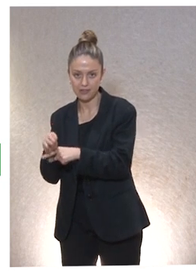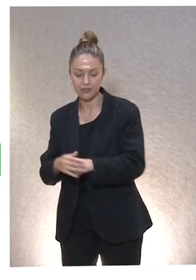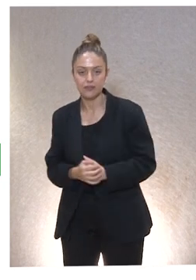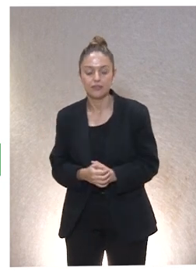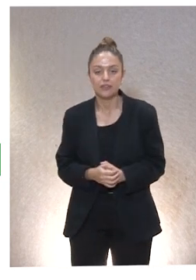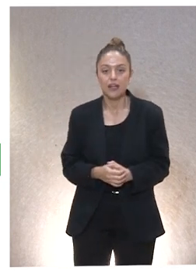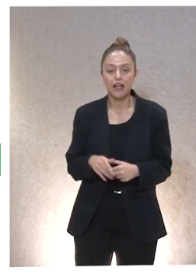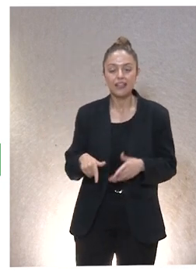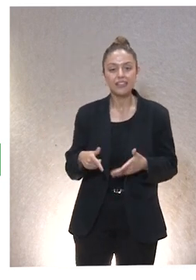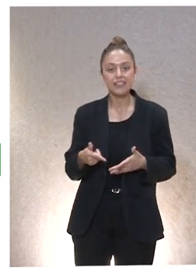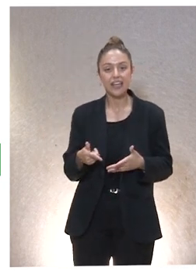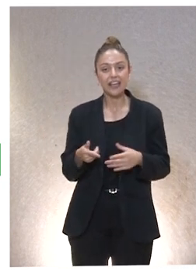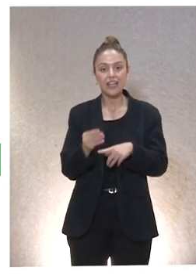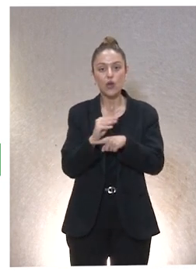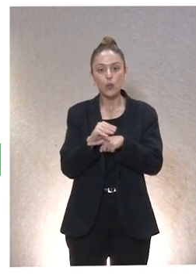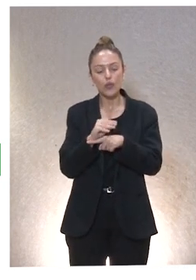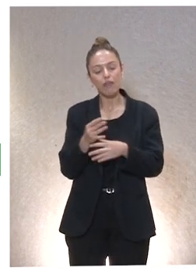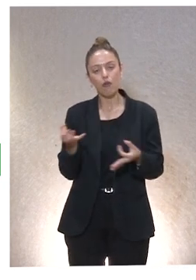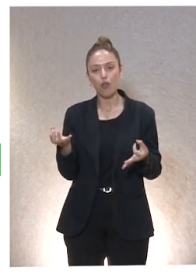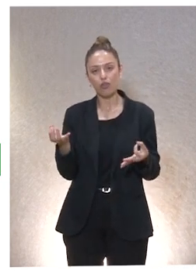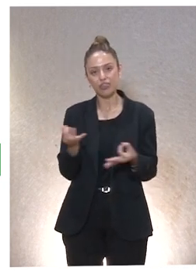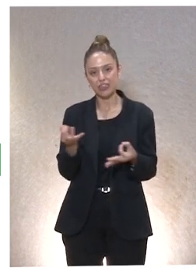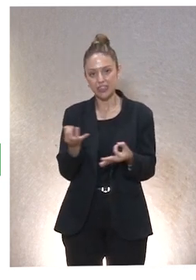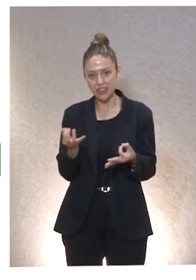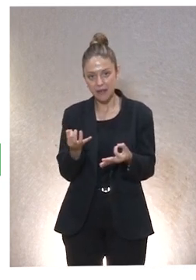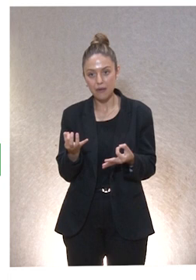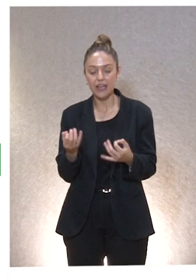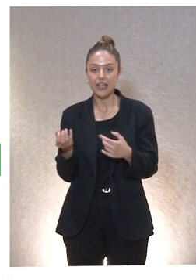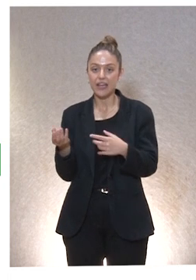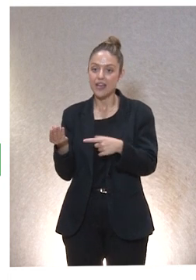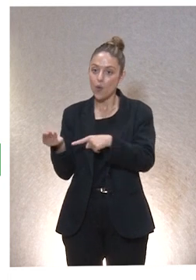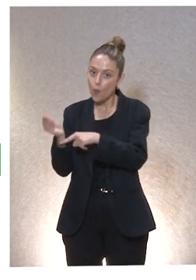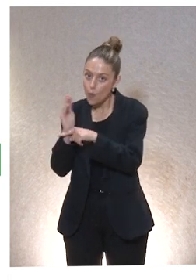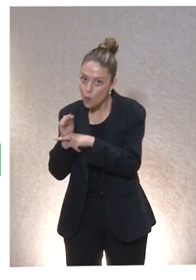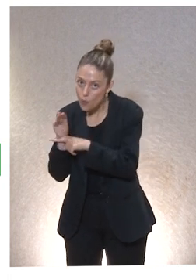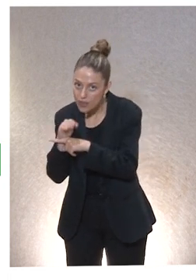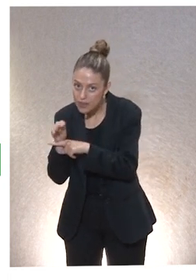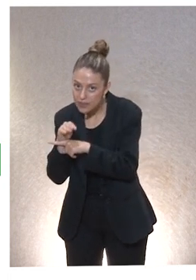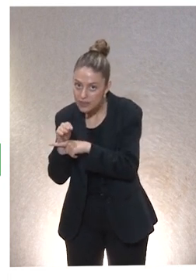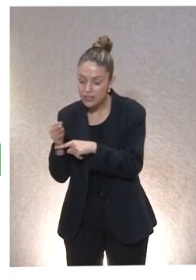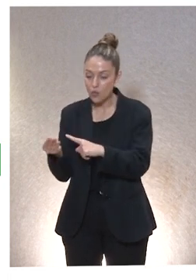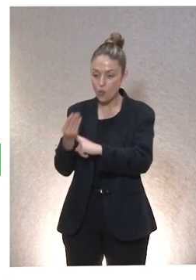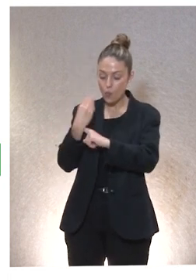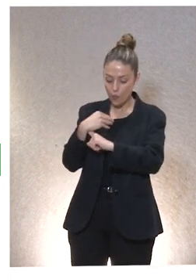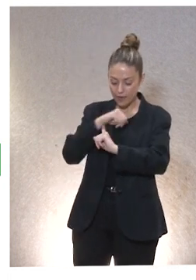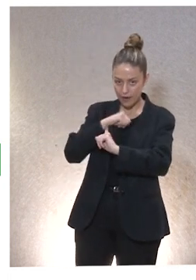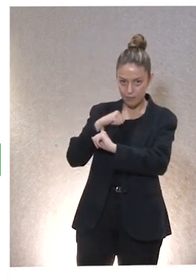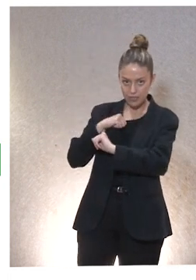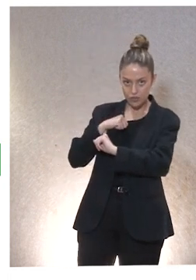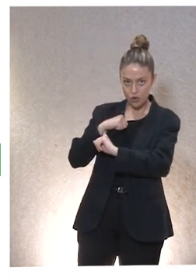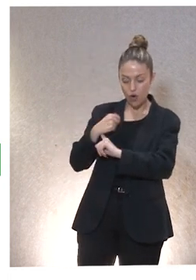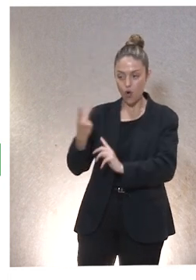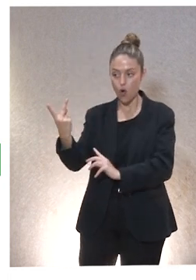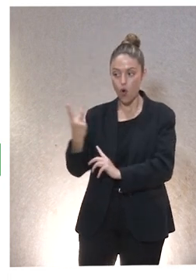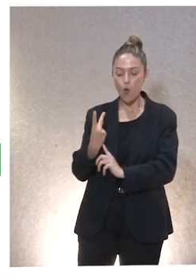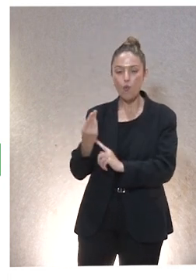vertientes del cuidado que tenemos que compaginar. Ser, cuidar una persona, cuidar, cuidarme yo, cuidarnos a la